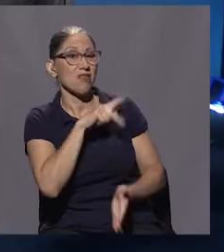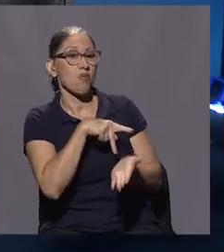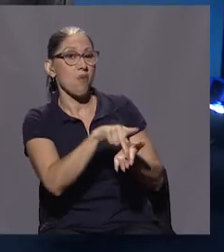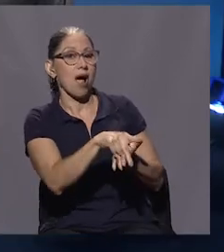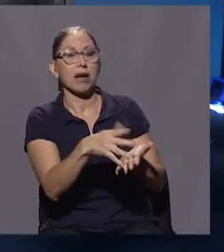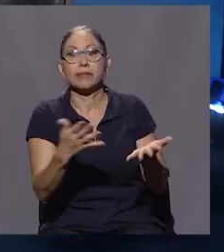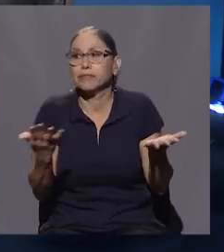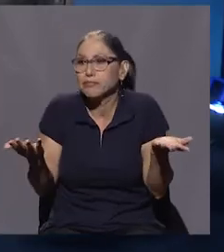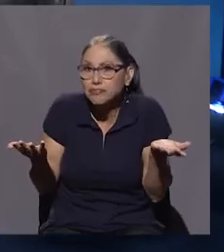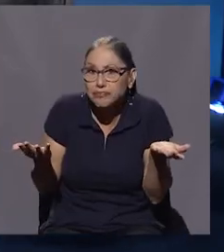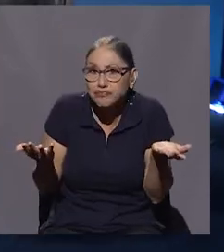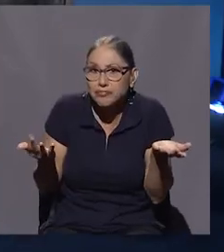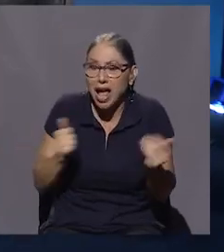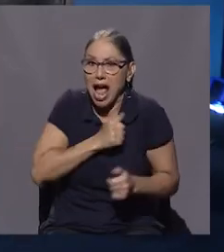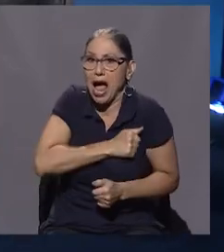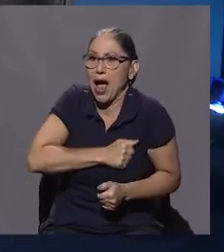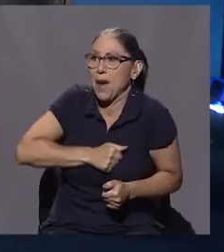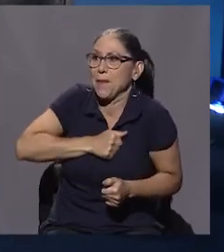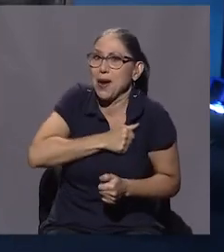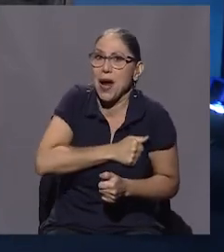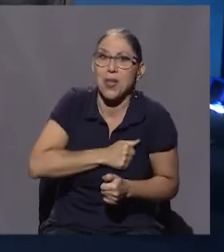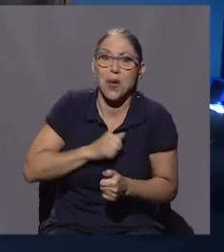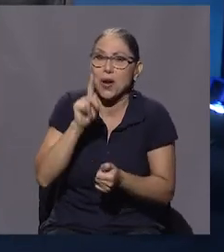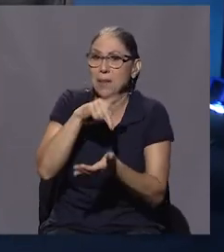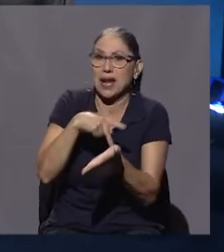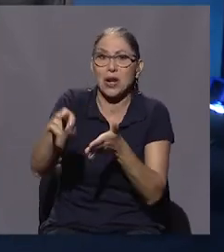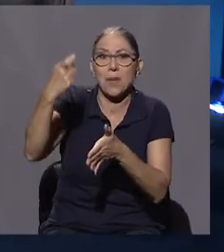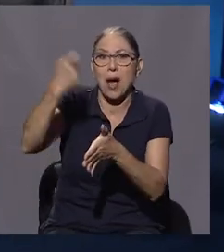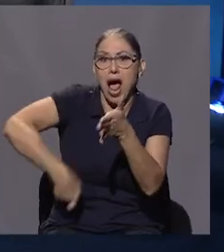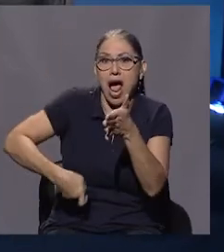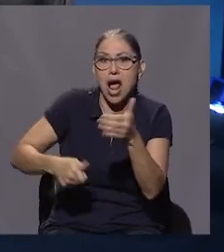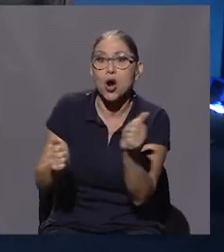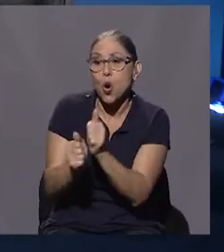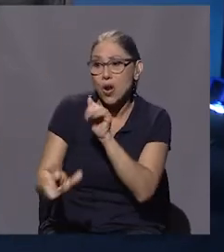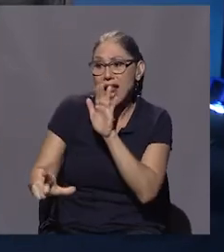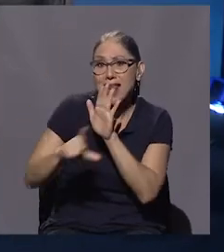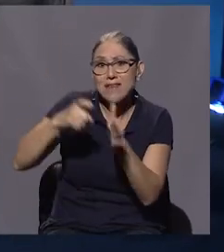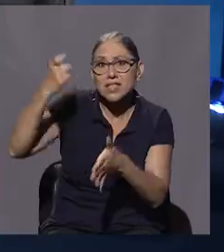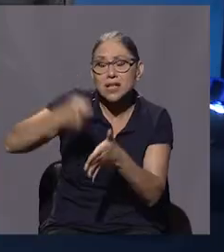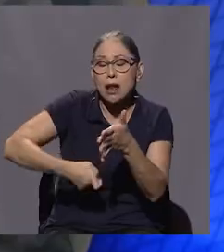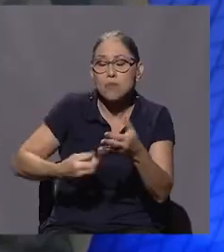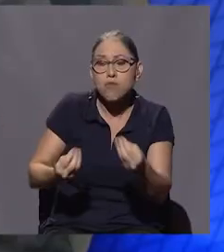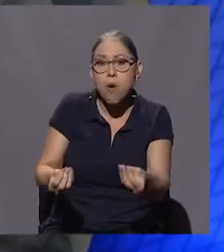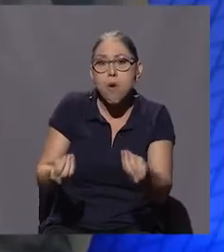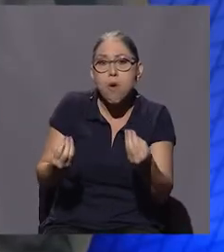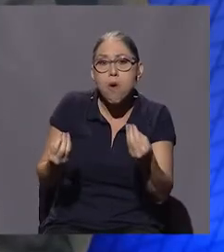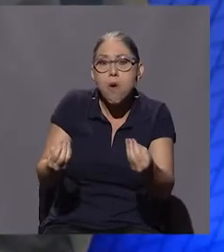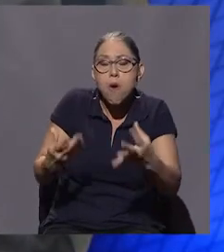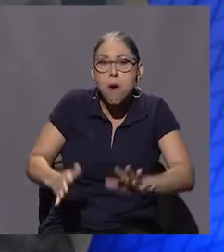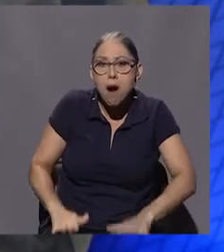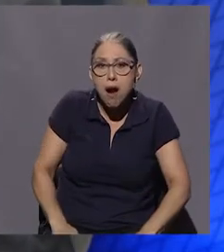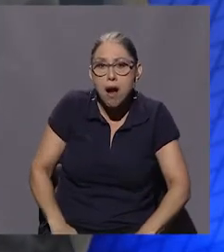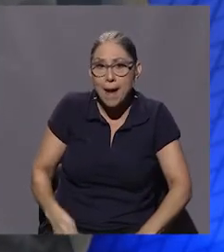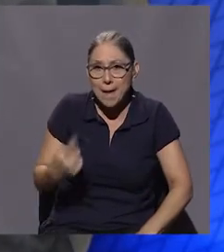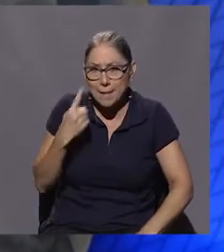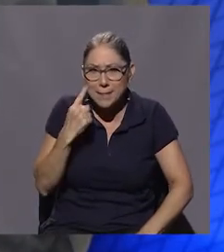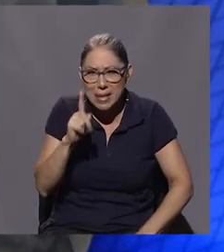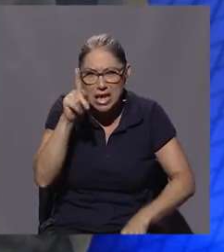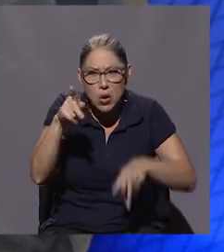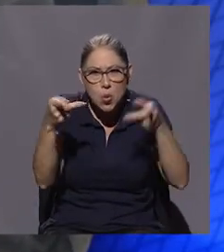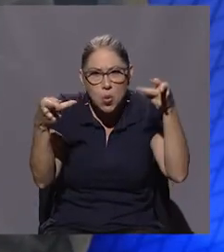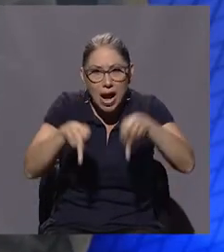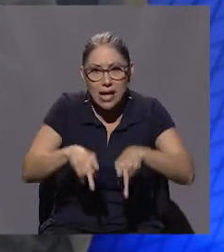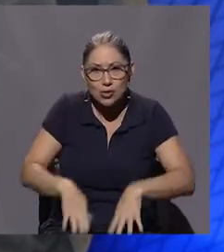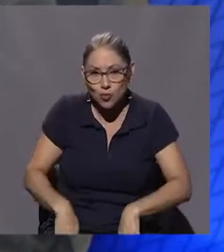amnistía con la ley fiscal no tiene nombre. Es decir, hubo gente, mire, hubo un caso, yo lo cito,